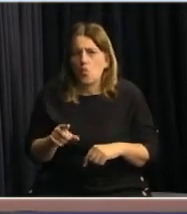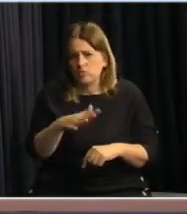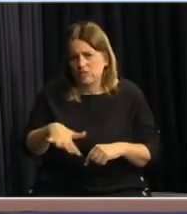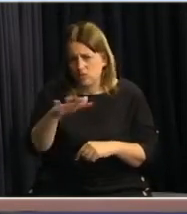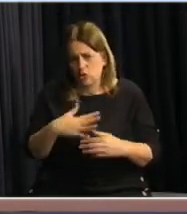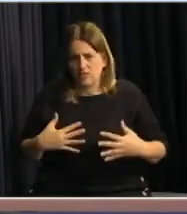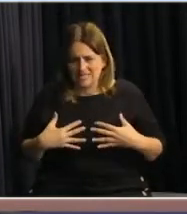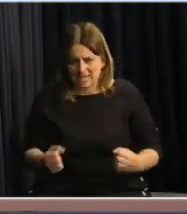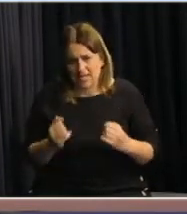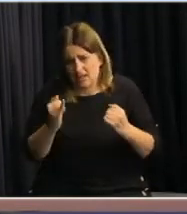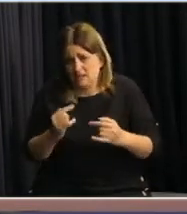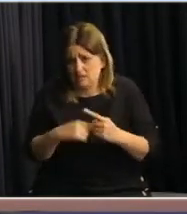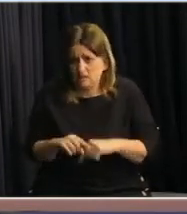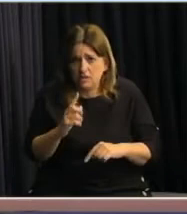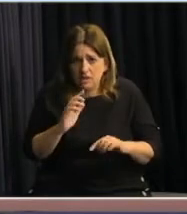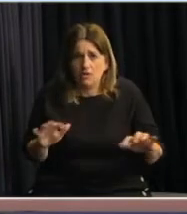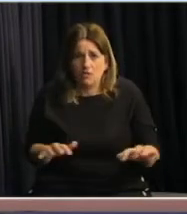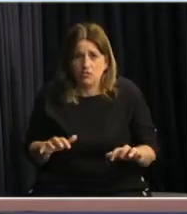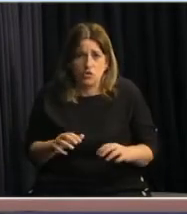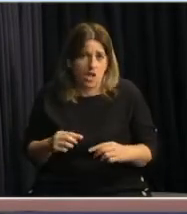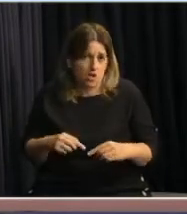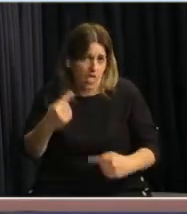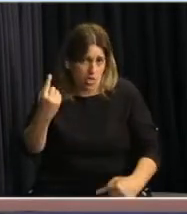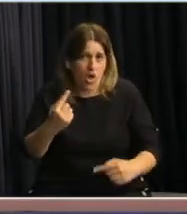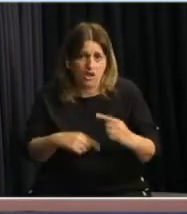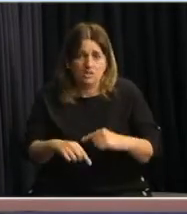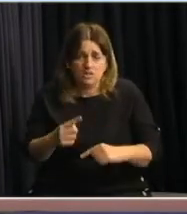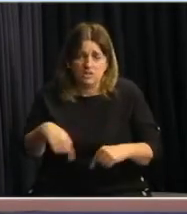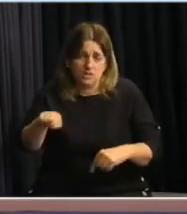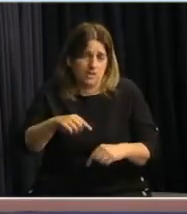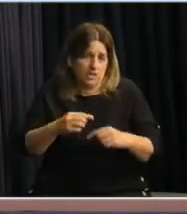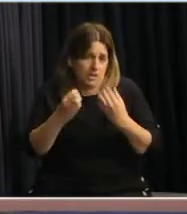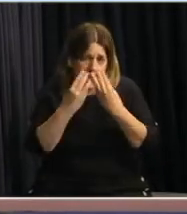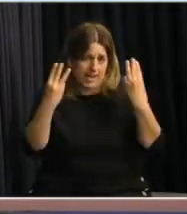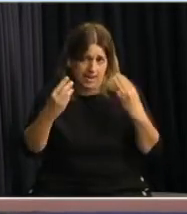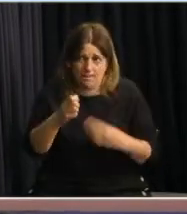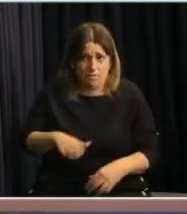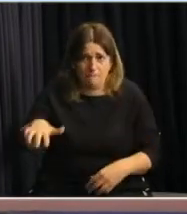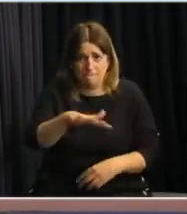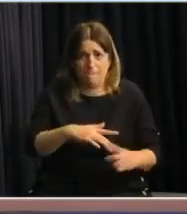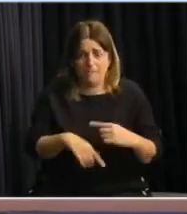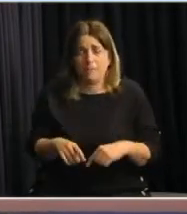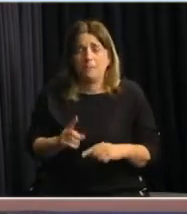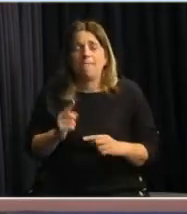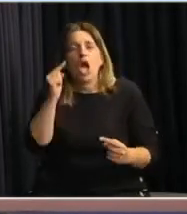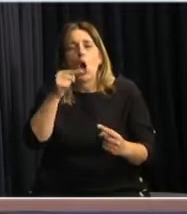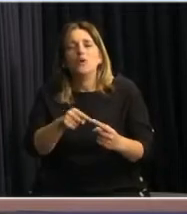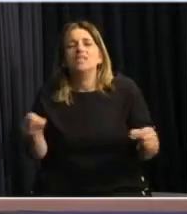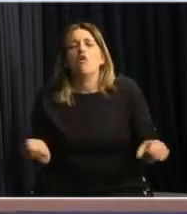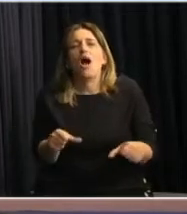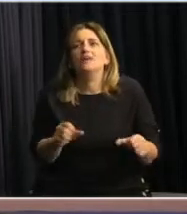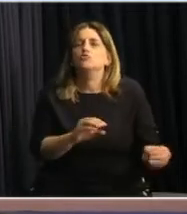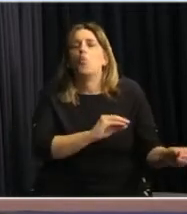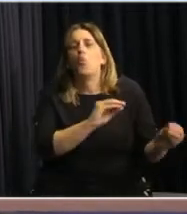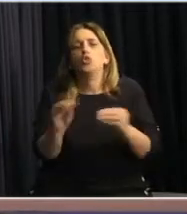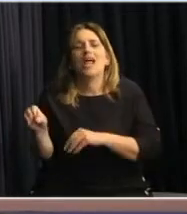sanitarios de los funcionarios de aduanas y de la población en general. Y el objetivo por el cual se hace el traslado